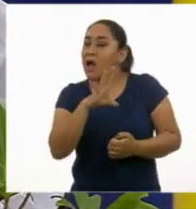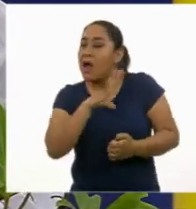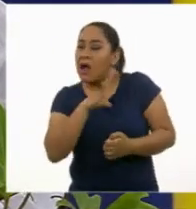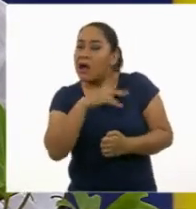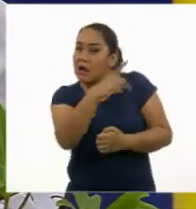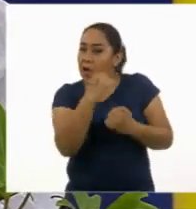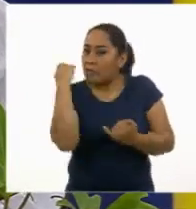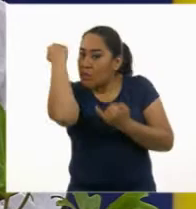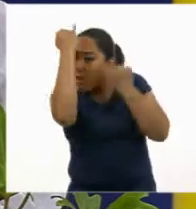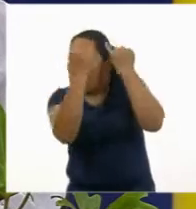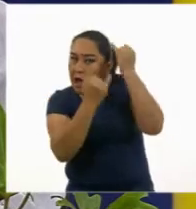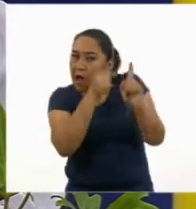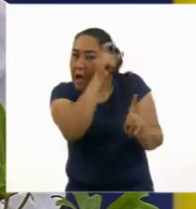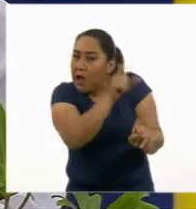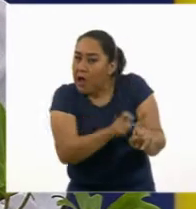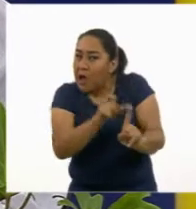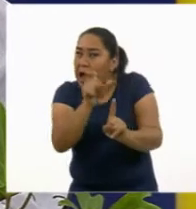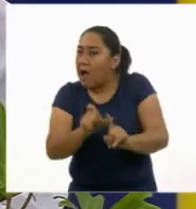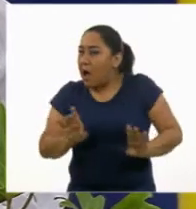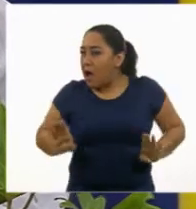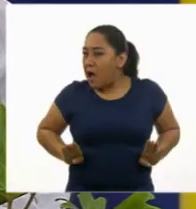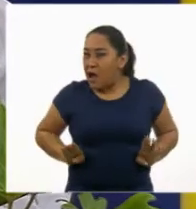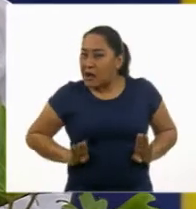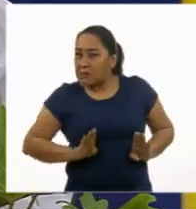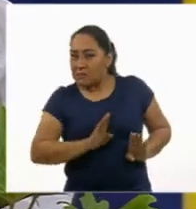y prejuicios en nuestra sociedad.